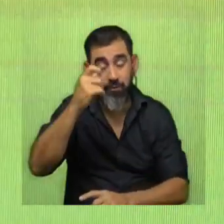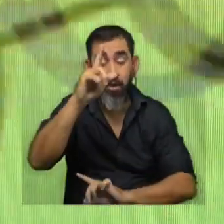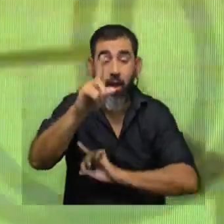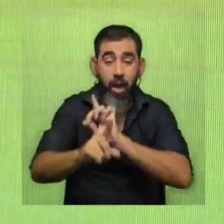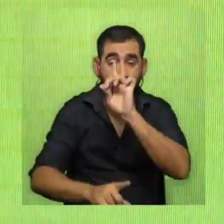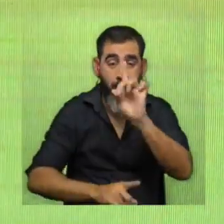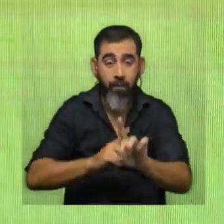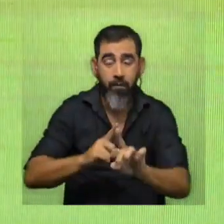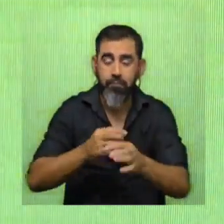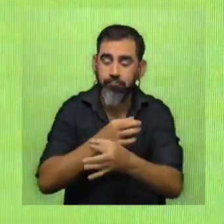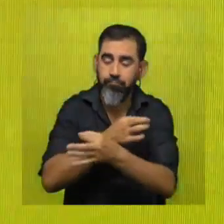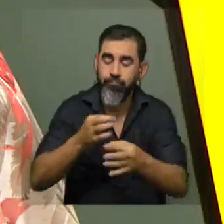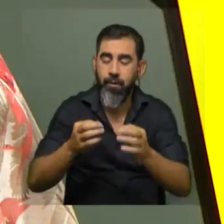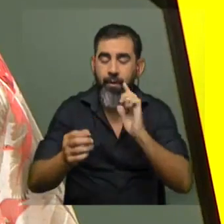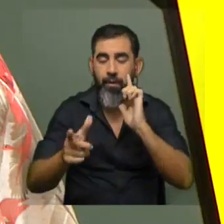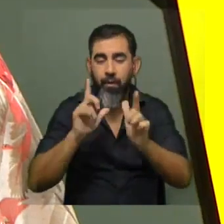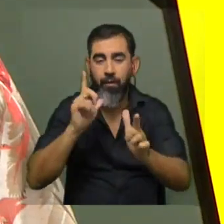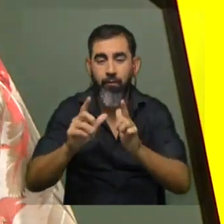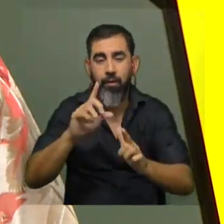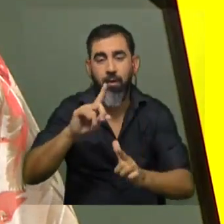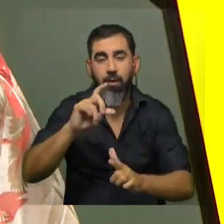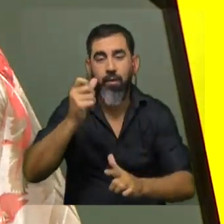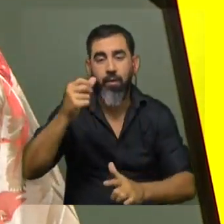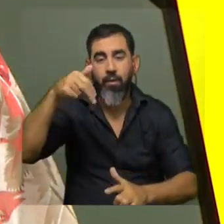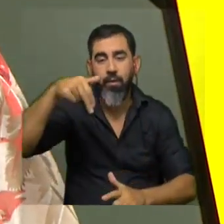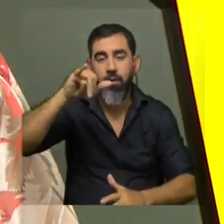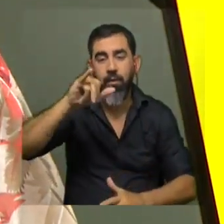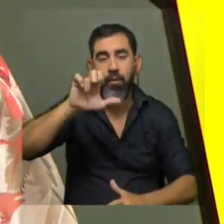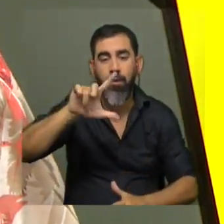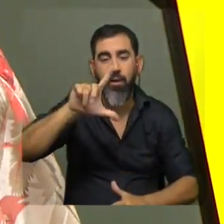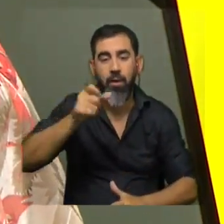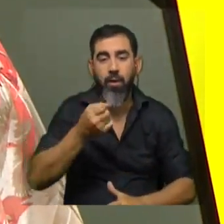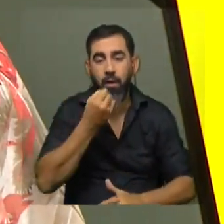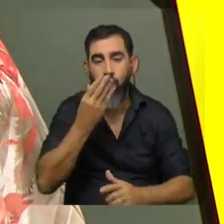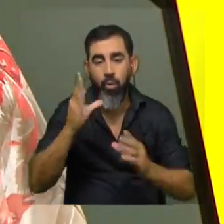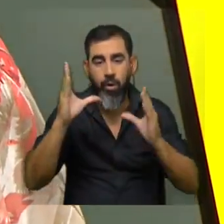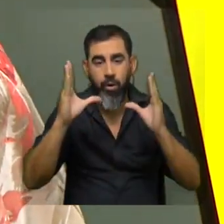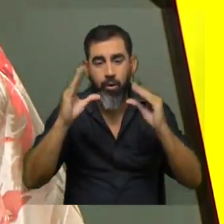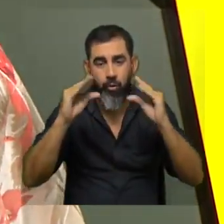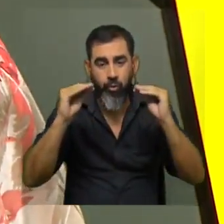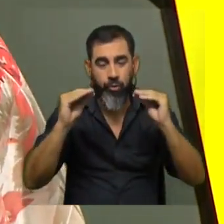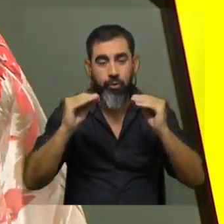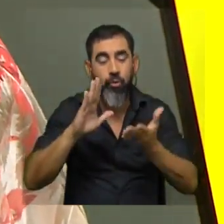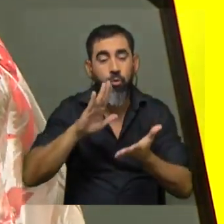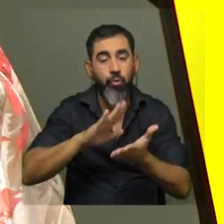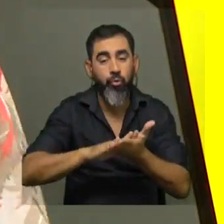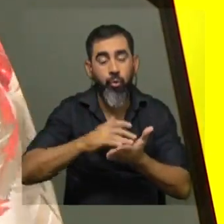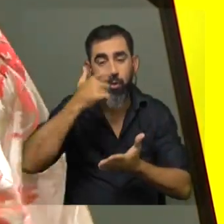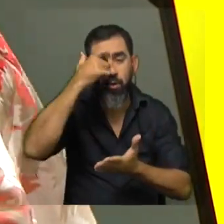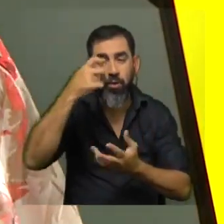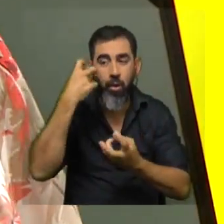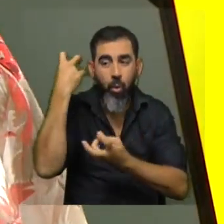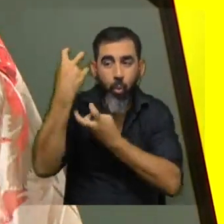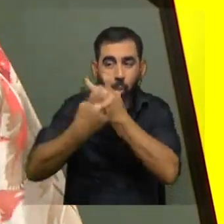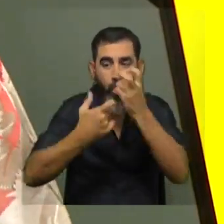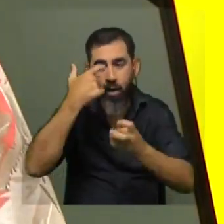para pasarla muy bien Daniela Hilfen ¿cómo andás? ¿todo bien? bienvenida buenas noches buenas noches y seguramente en sobre ciencia pecamos de buscar la ciencia en